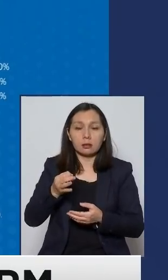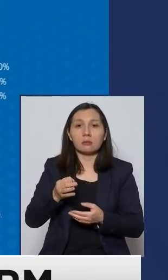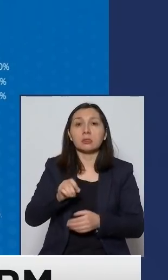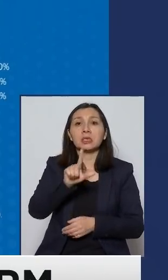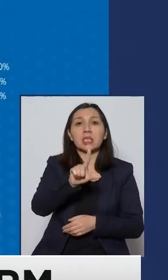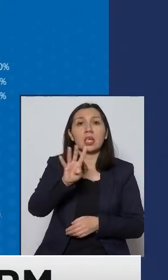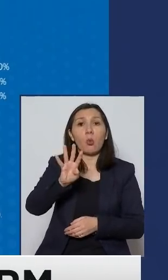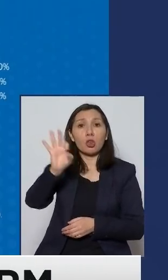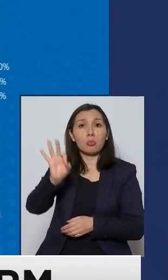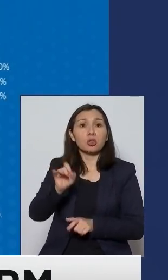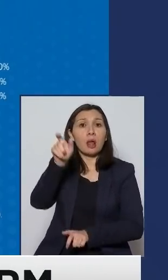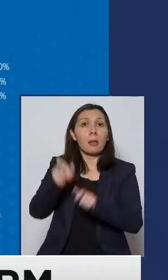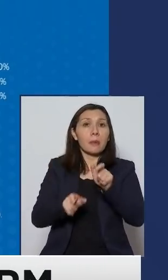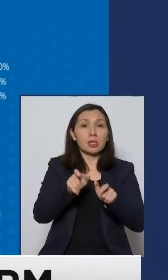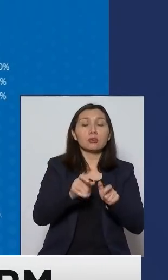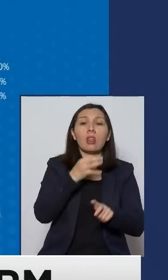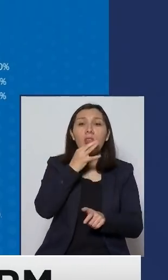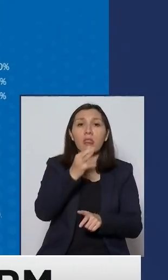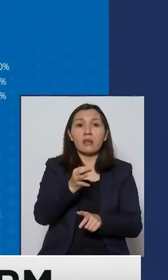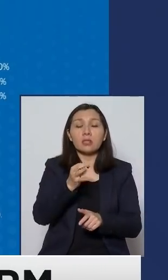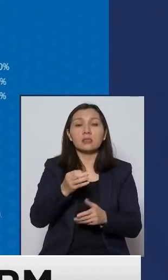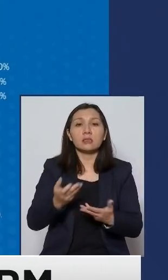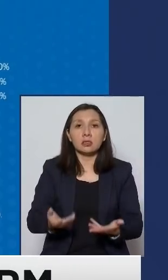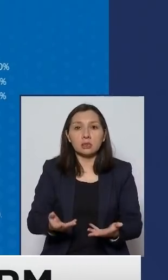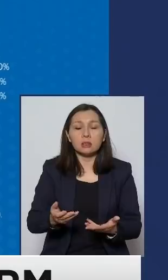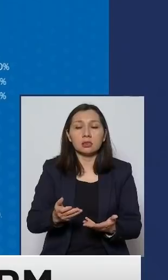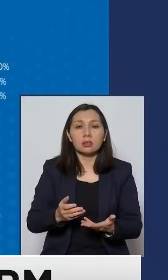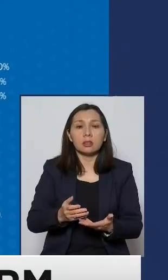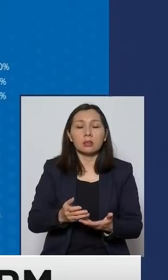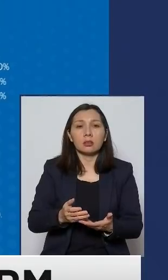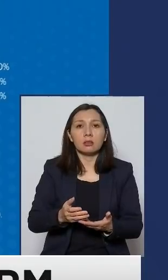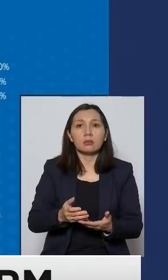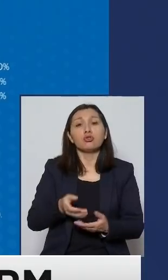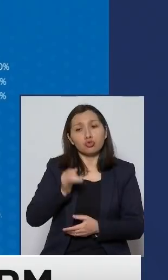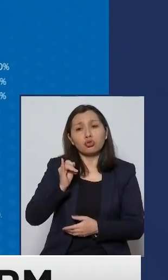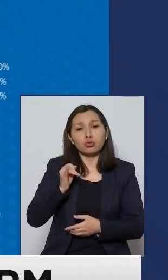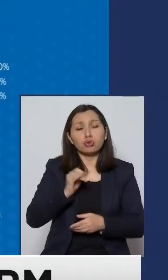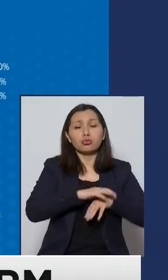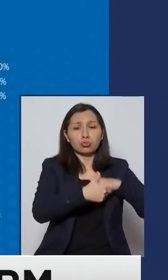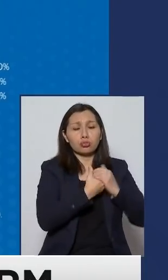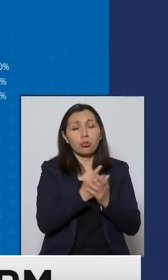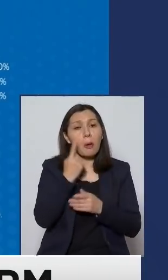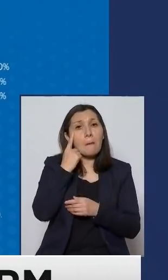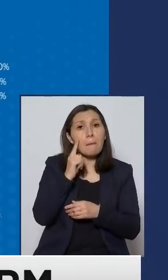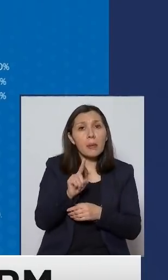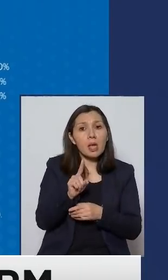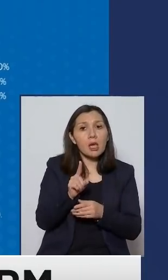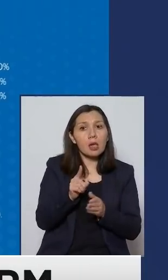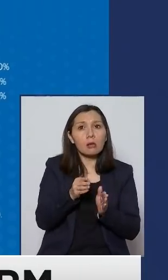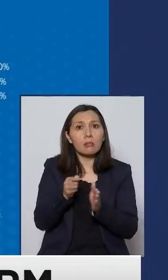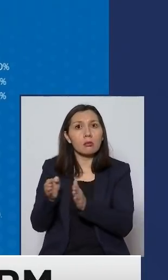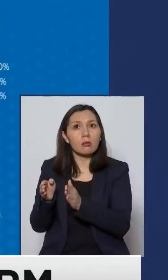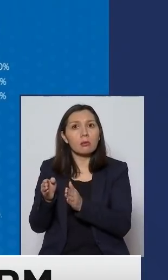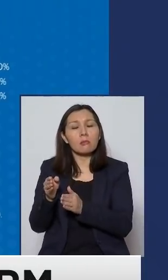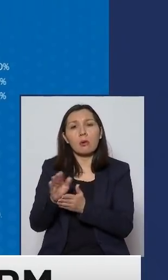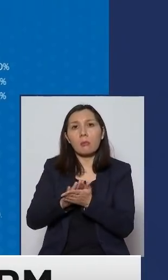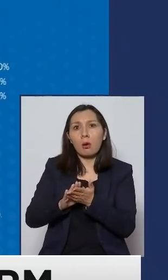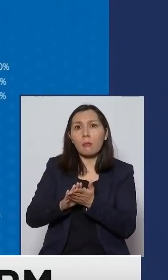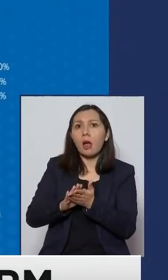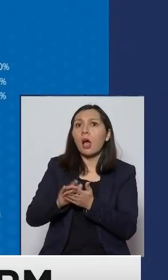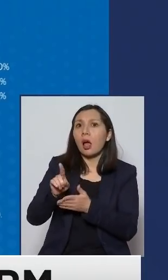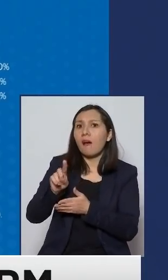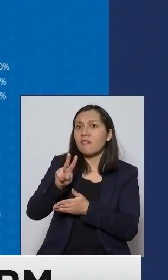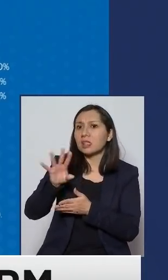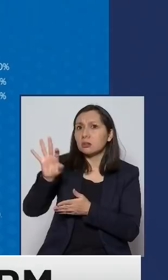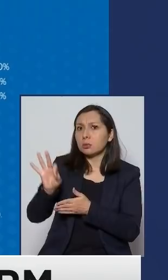74% de la gente dice que sí pero tenemos un tercio un cuarto de la población